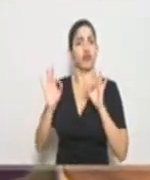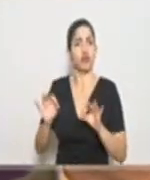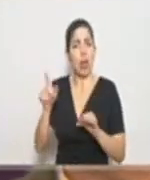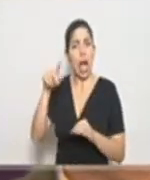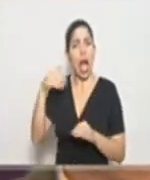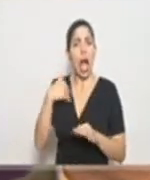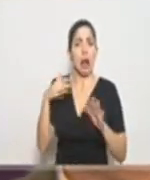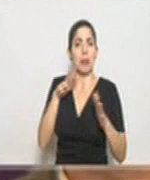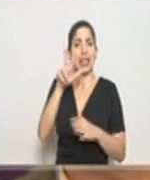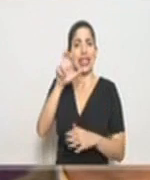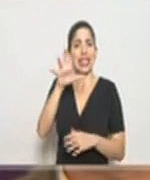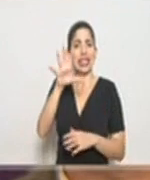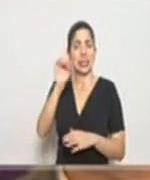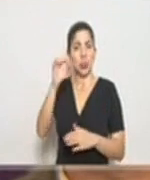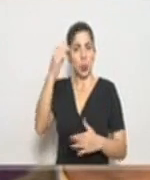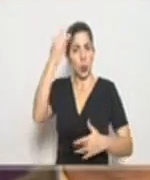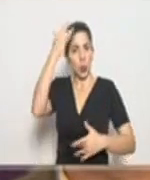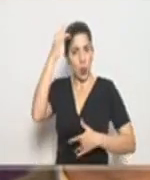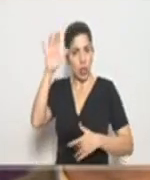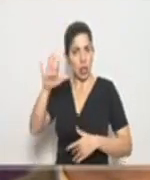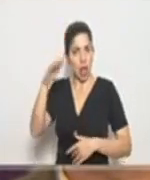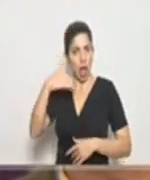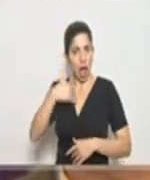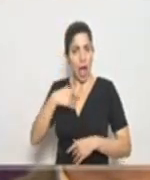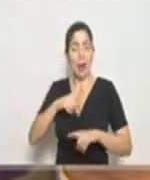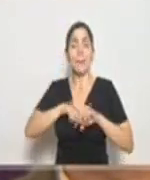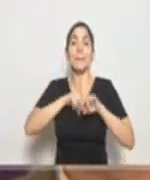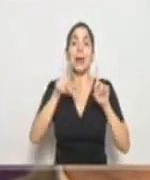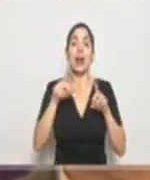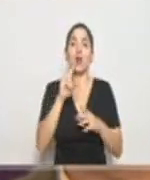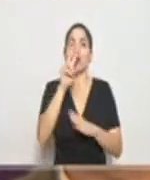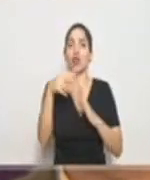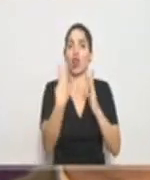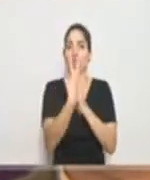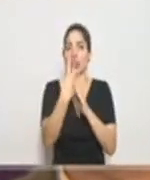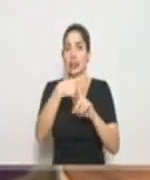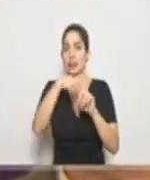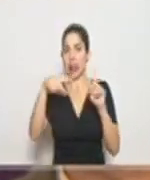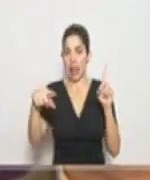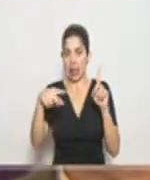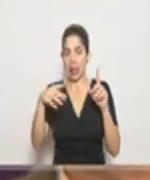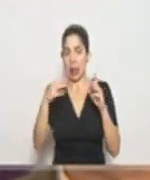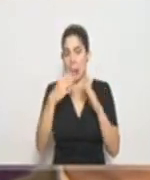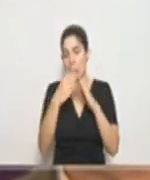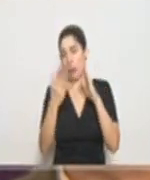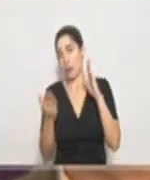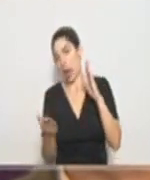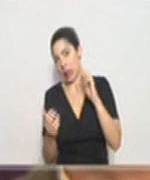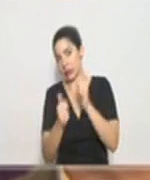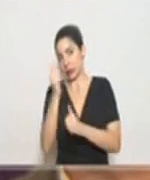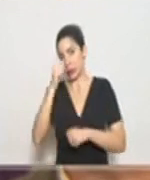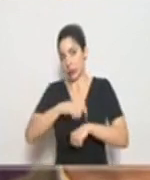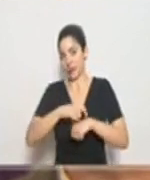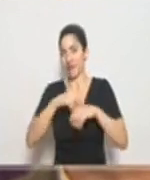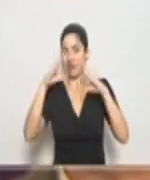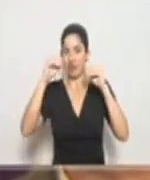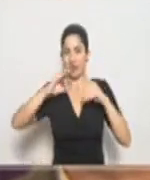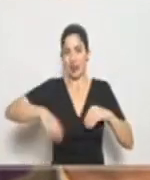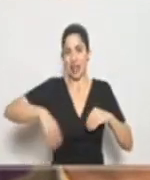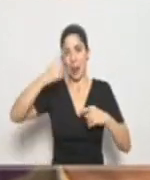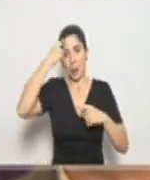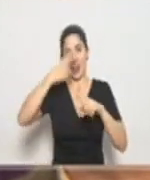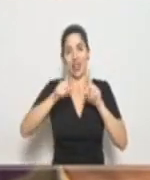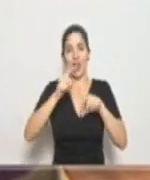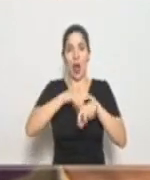o menos 350 casos ahí, pero fueron dos horas y media, tal vez un poco más, obviamente tarde en la noche por la